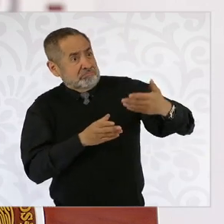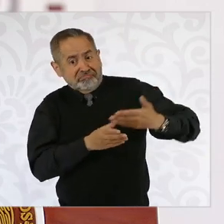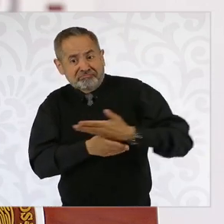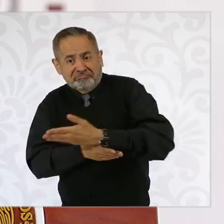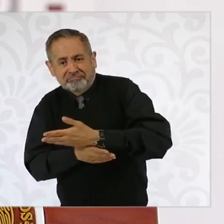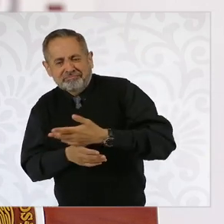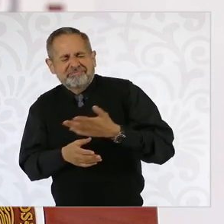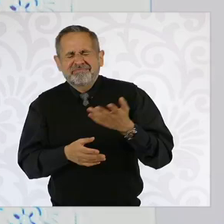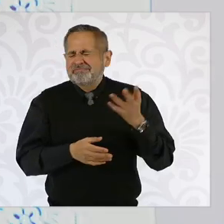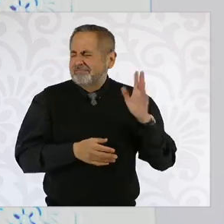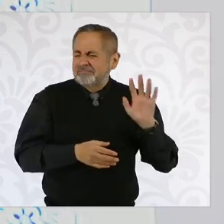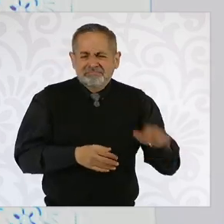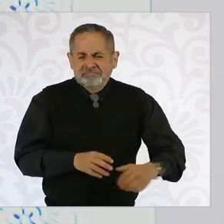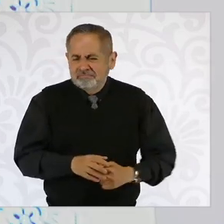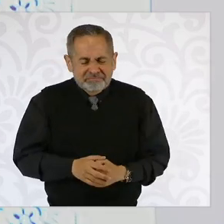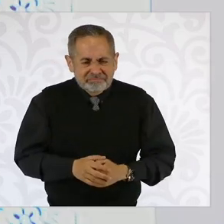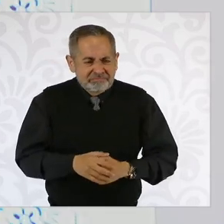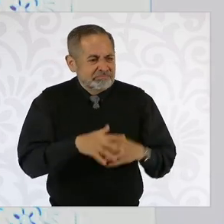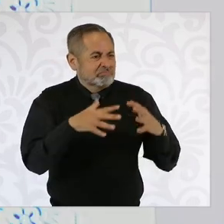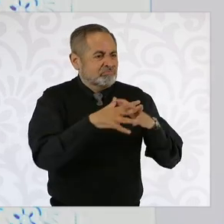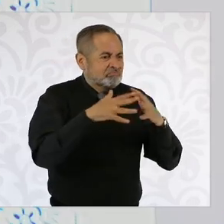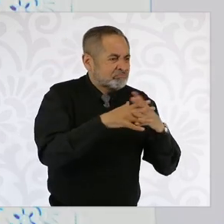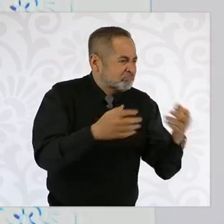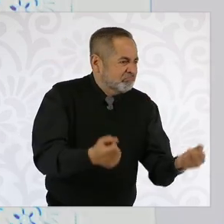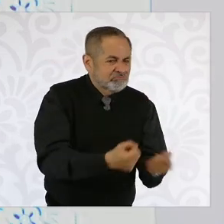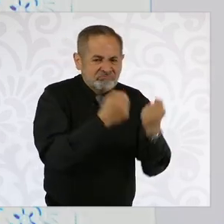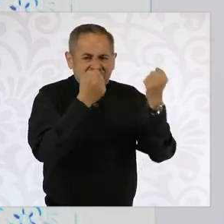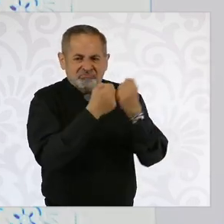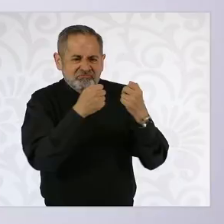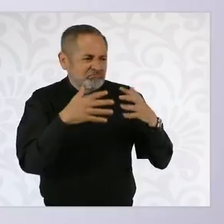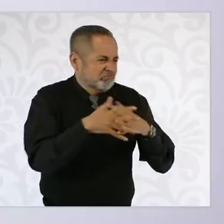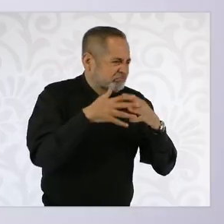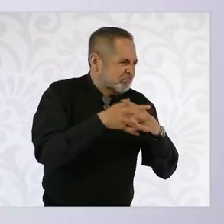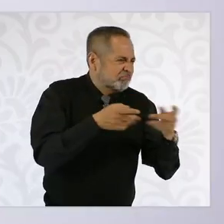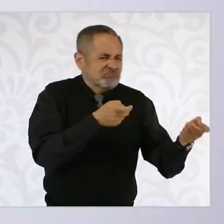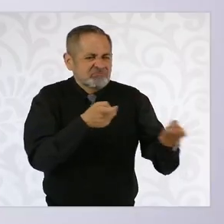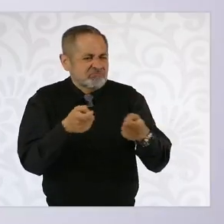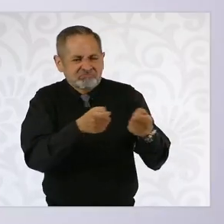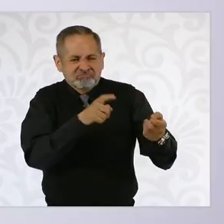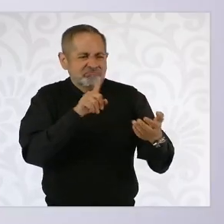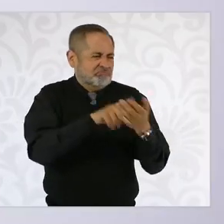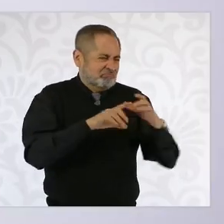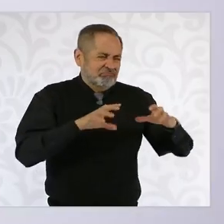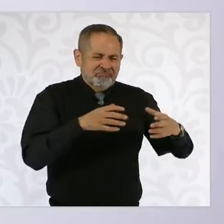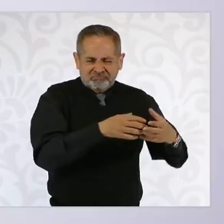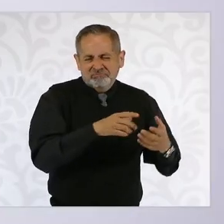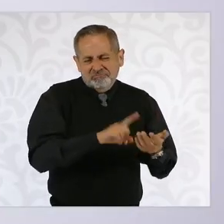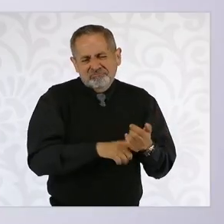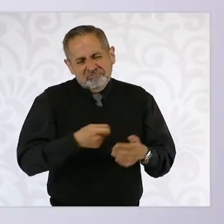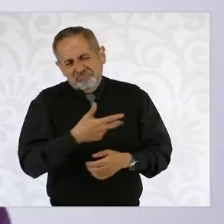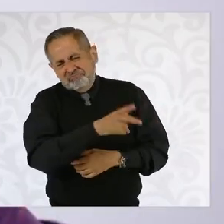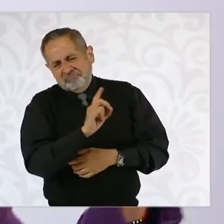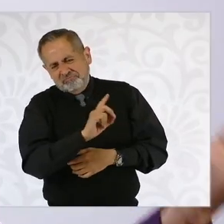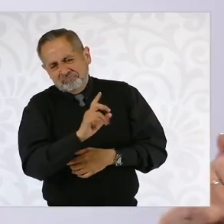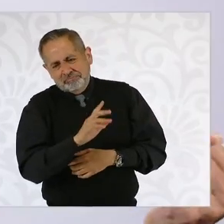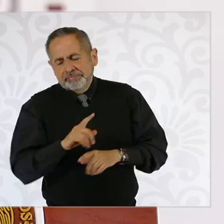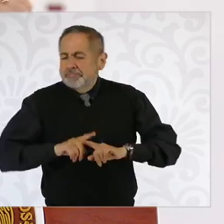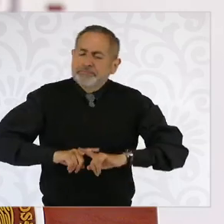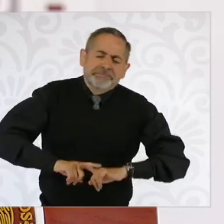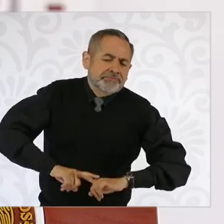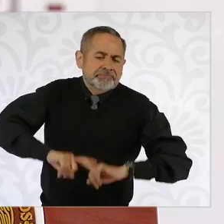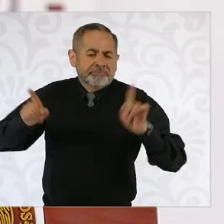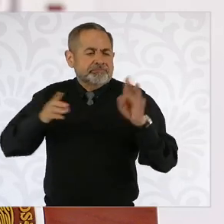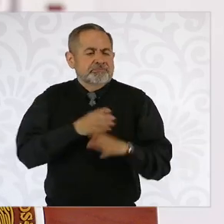el de la guerra contra el narco, que es la derecha. Y otro